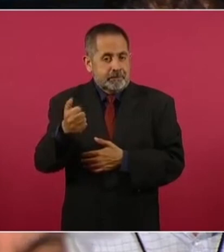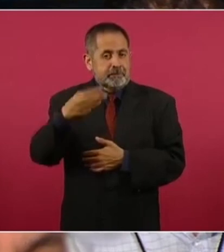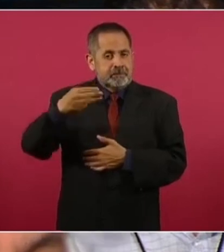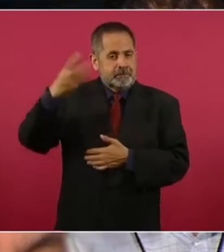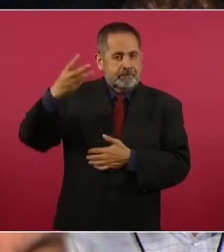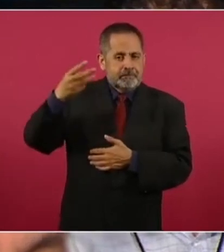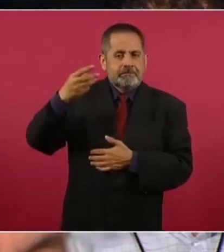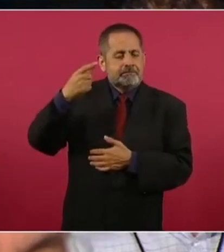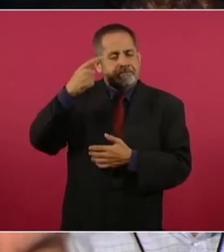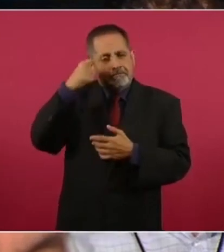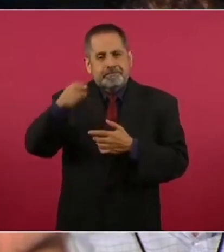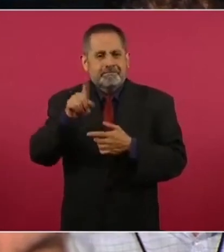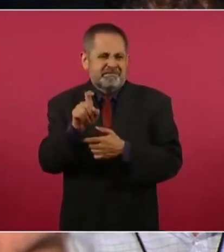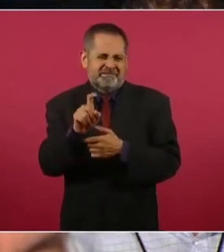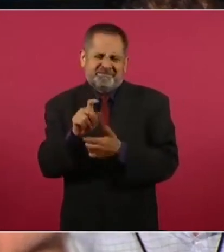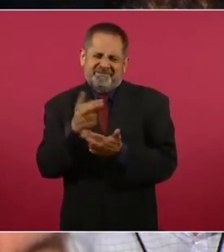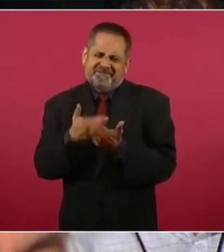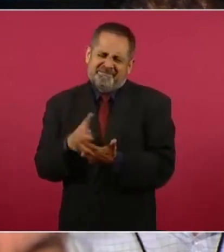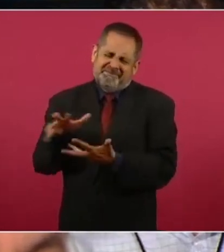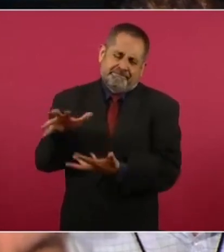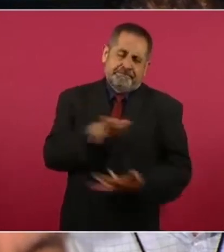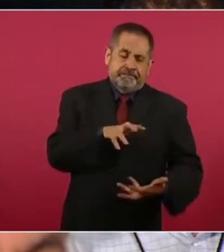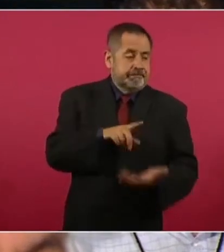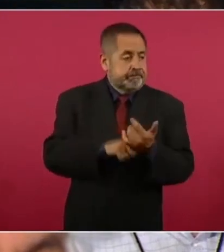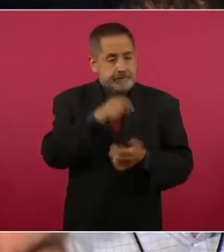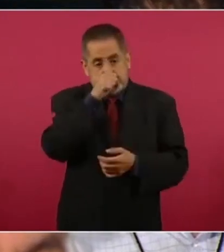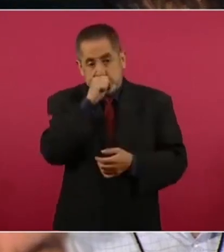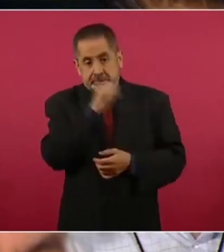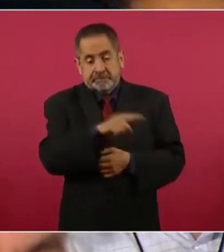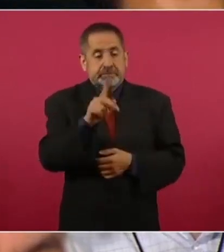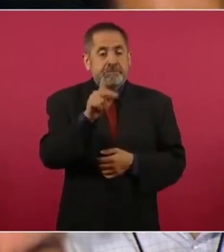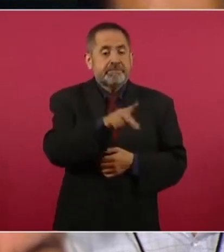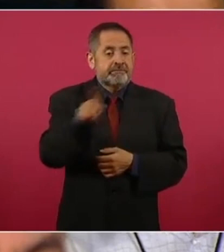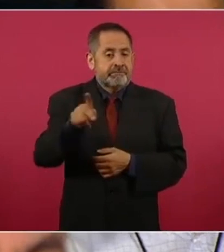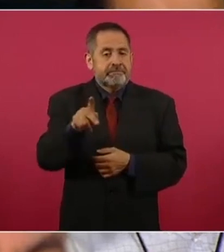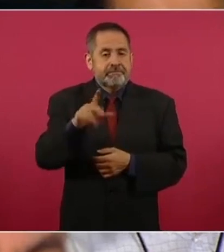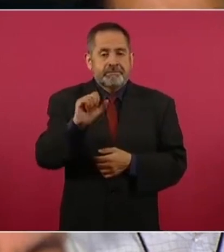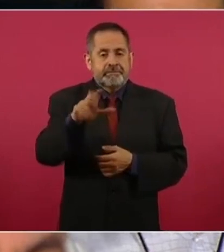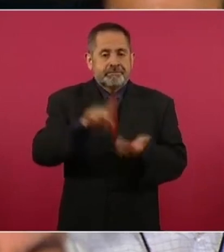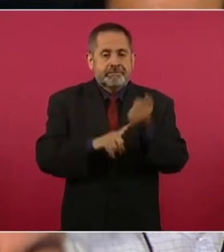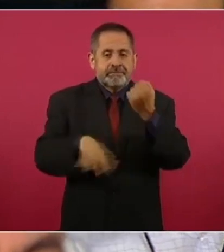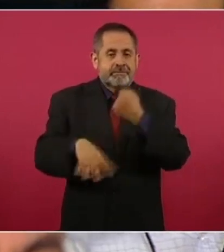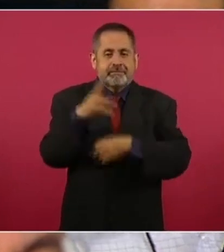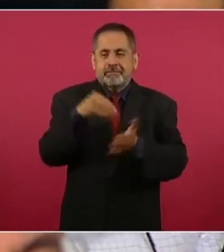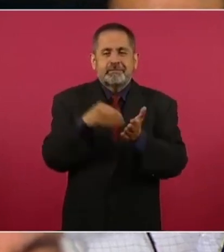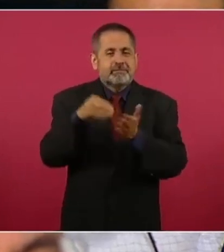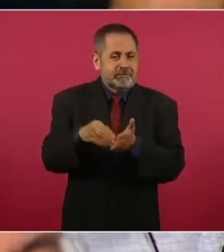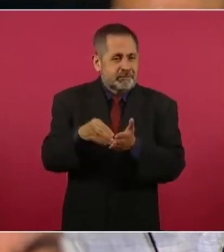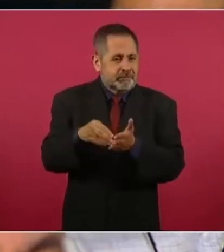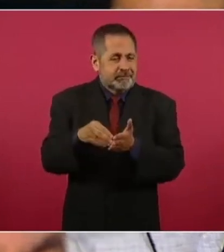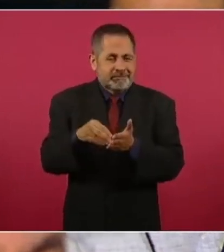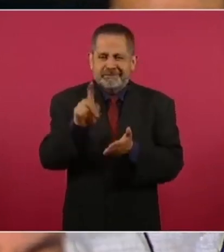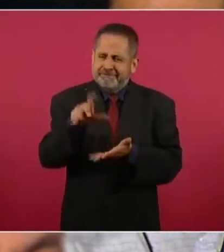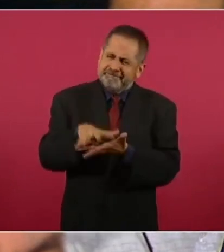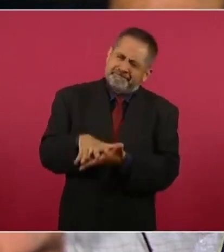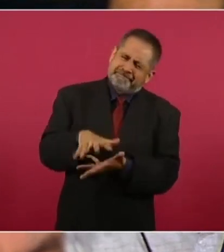cúbicos de agua y Kimberly Clark acapara catorce millones de metros cúbicos de agua,